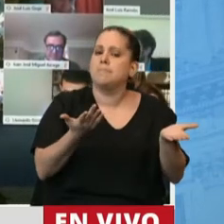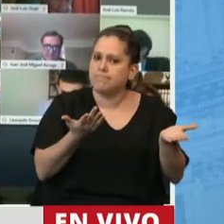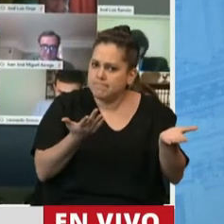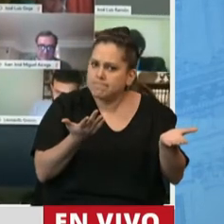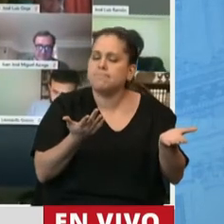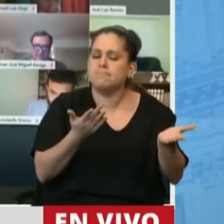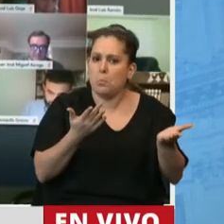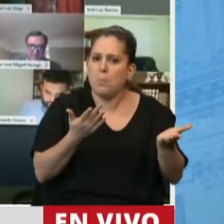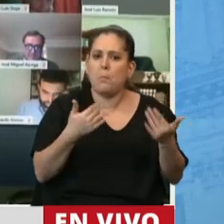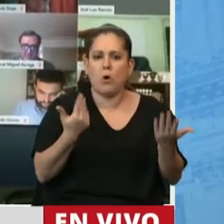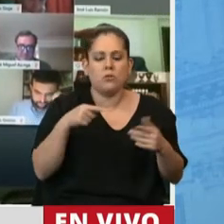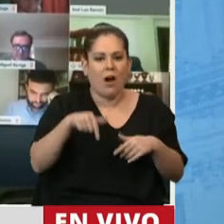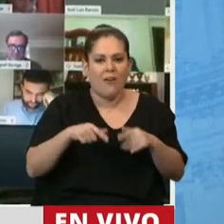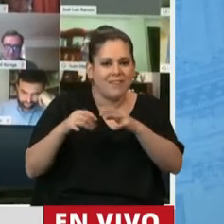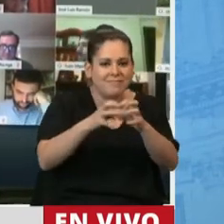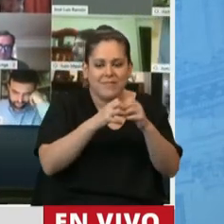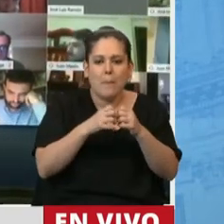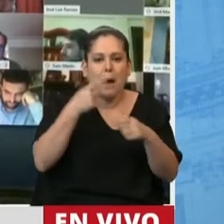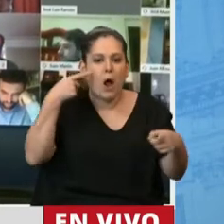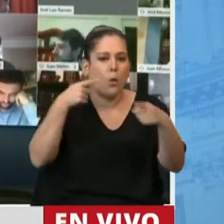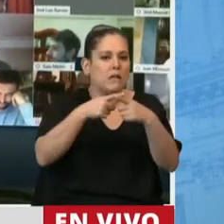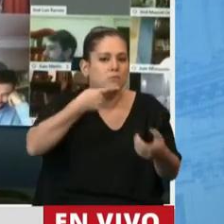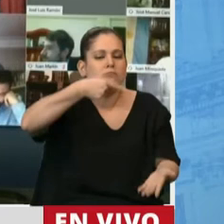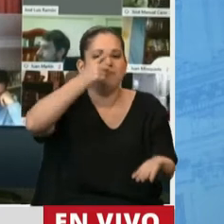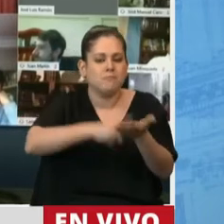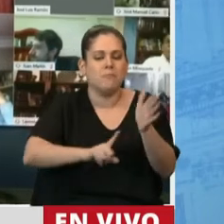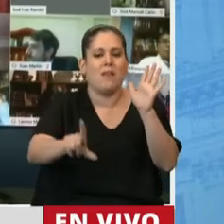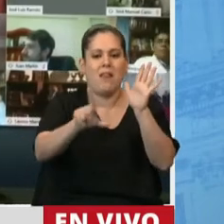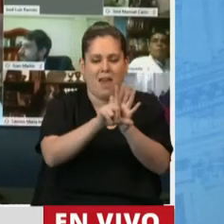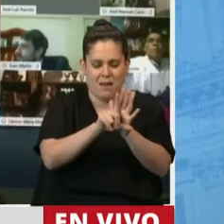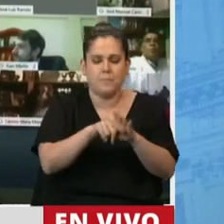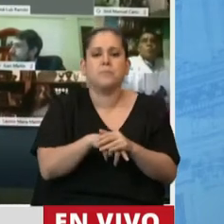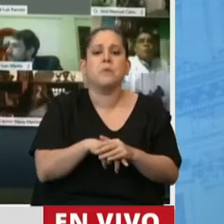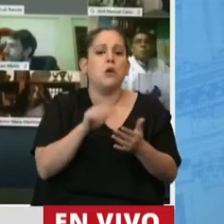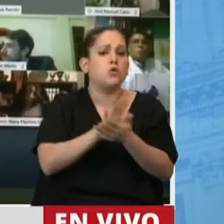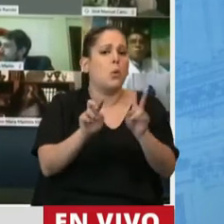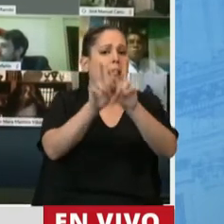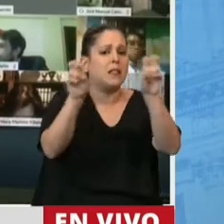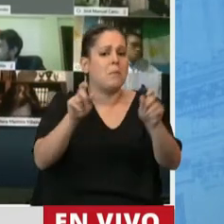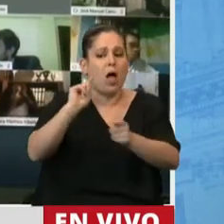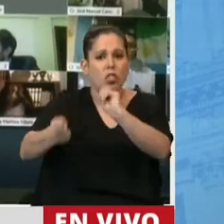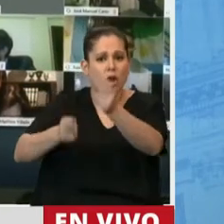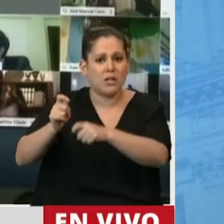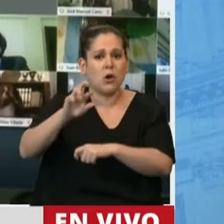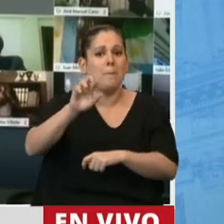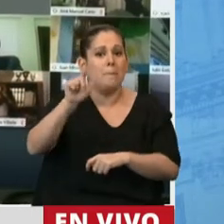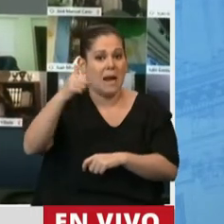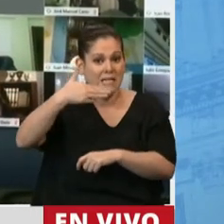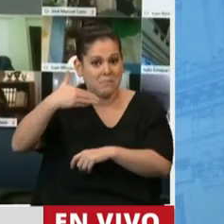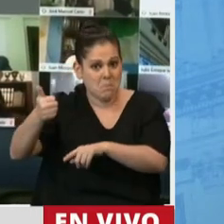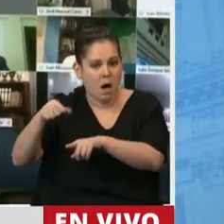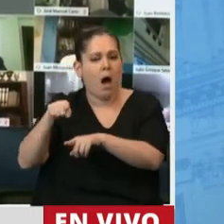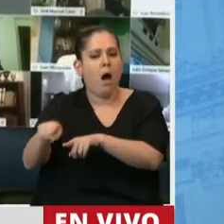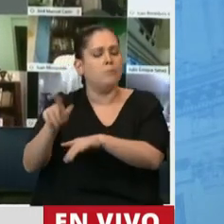posibilidad de sancionar esta ley. Lo que sí sabemos respecto de la donación de plasma es que por cada persona